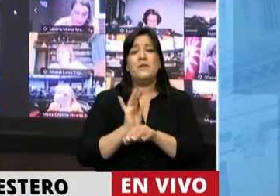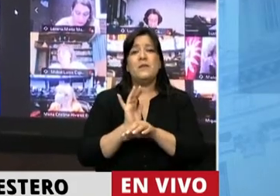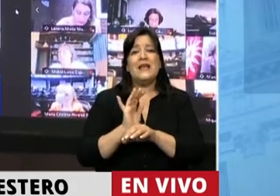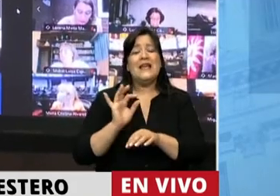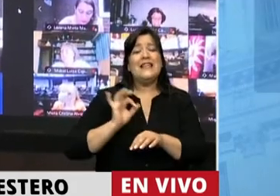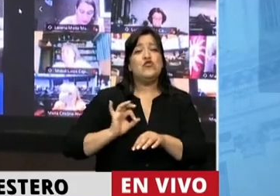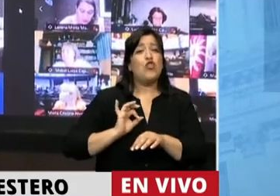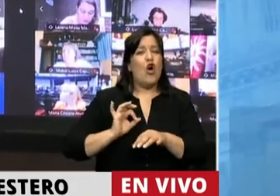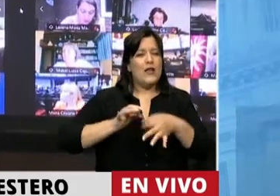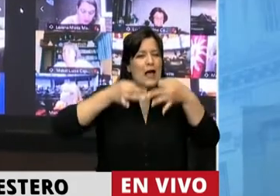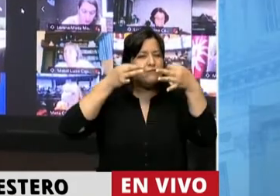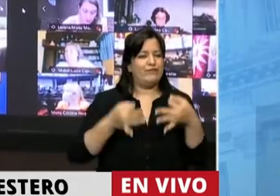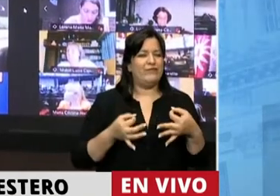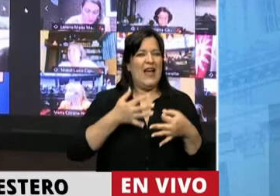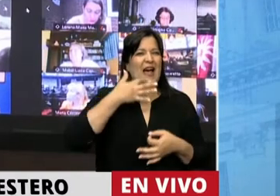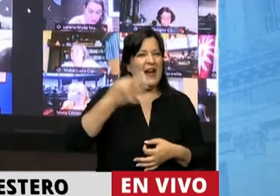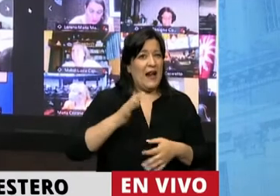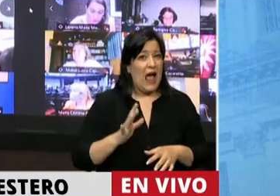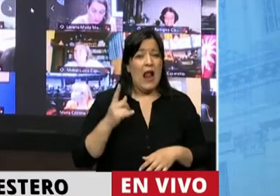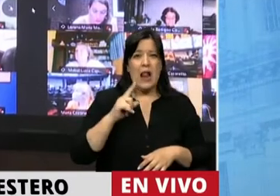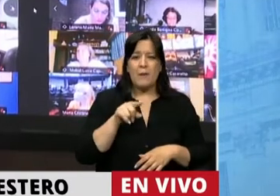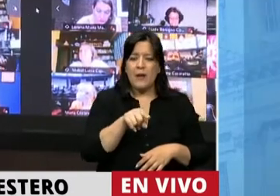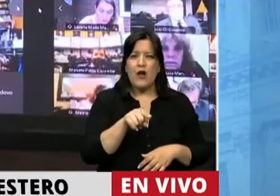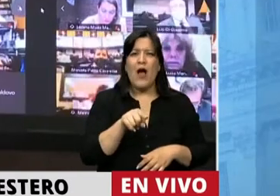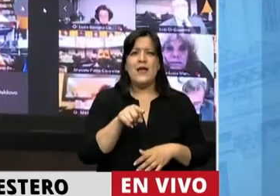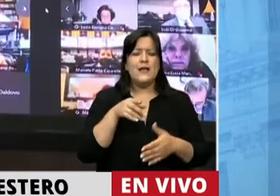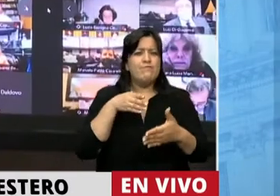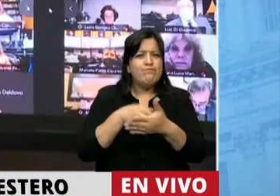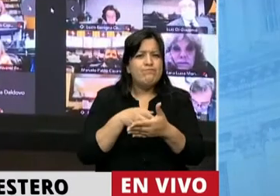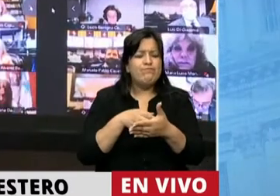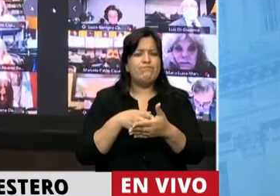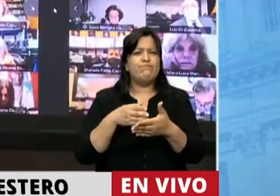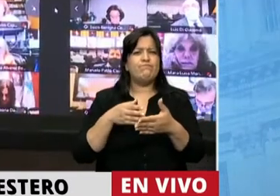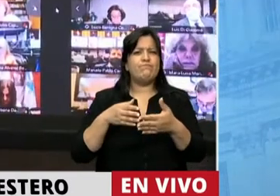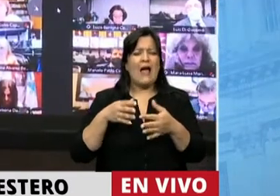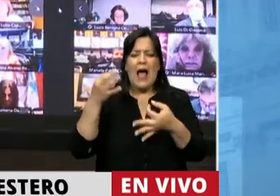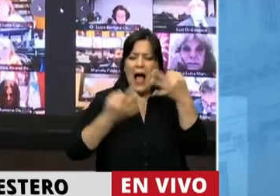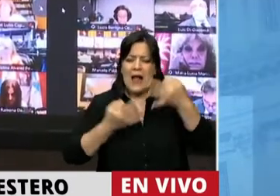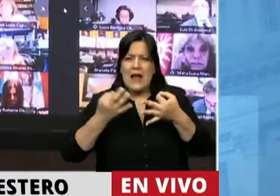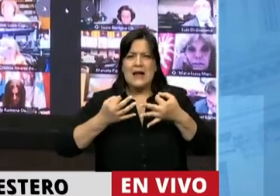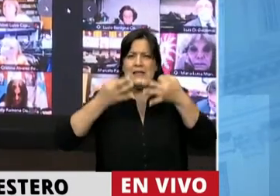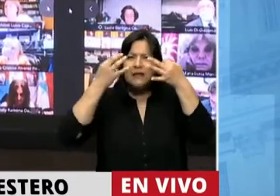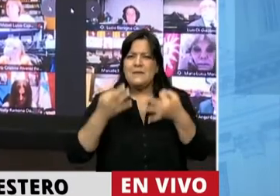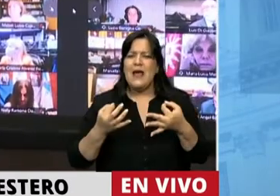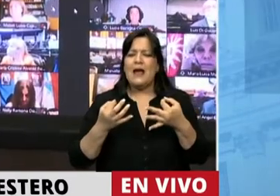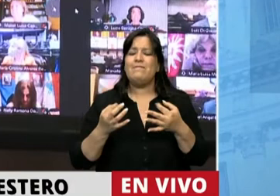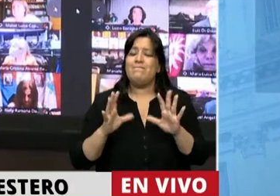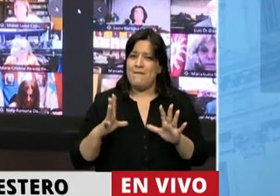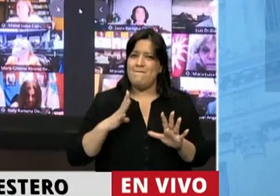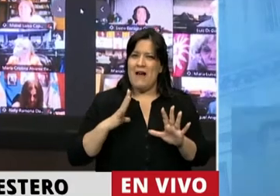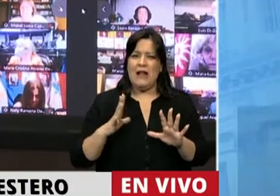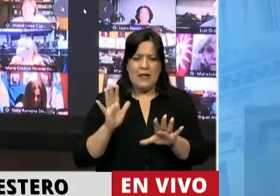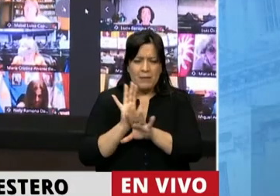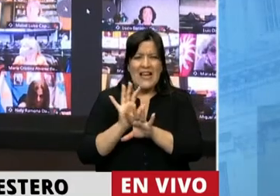Lógicamente eso nos ha impedido hacer un análisis como corresponde a todo lo que significa nuestra